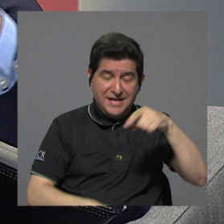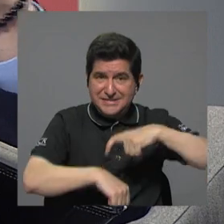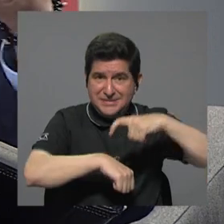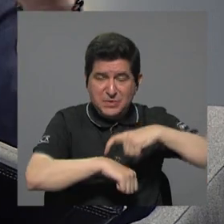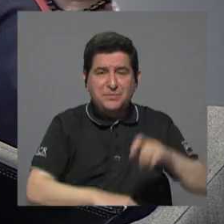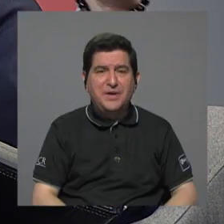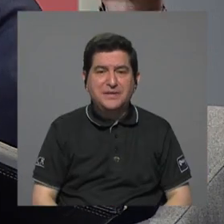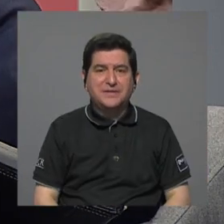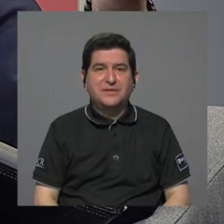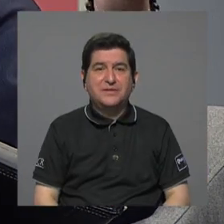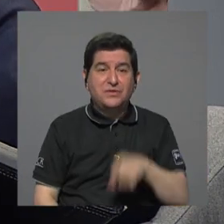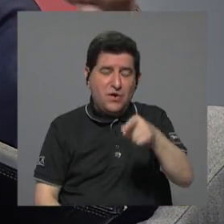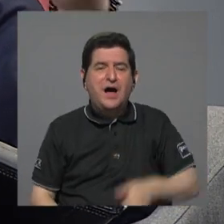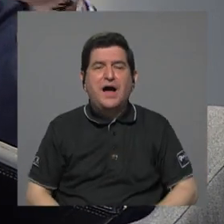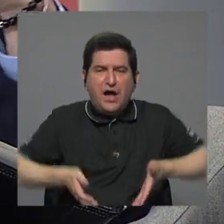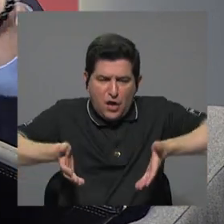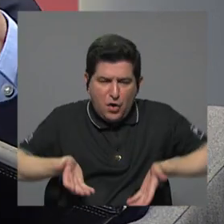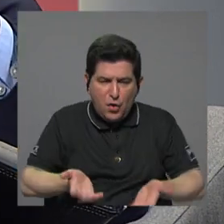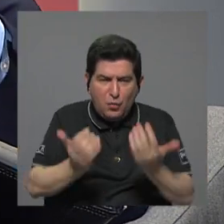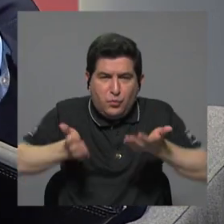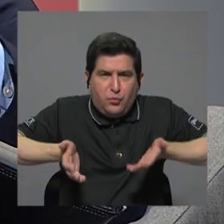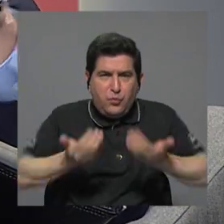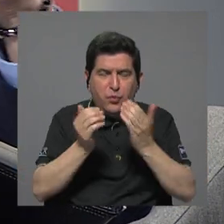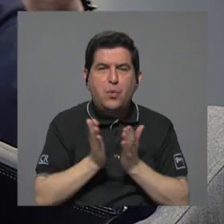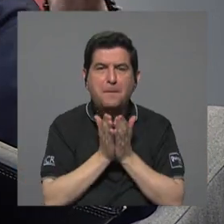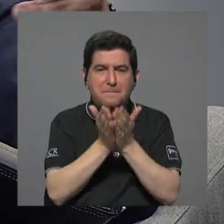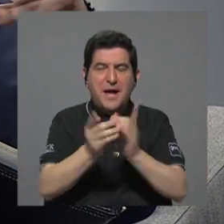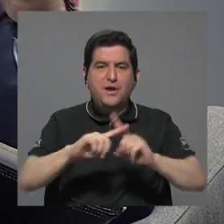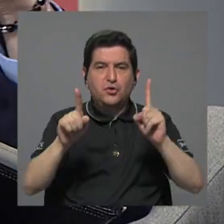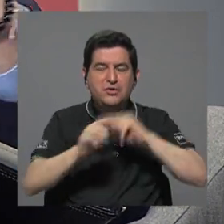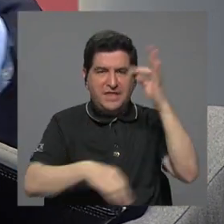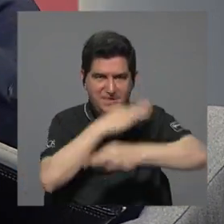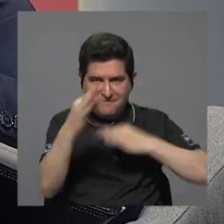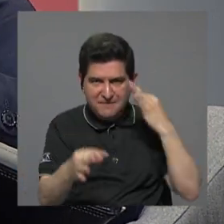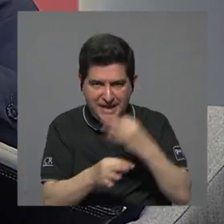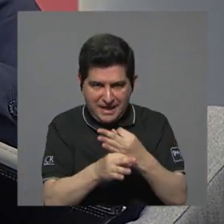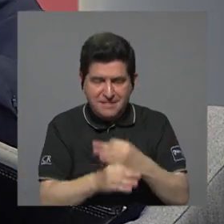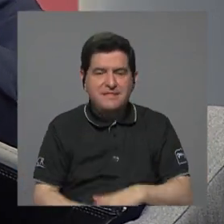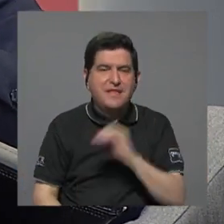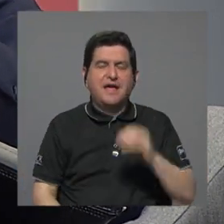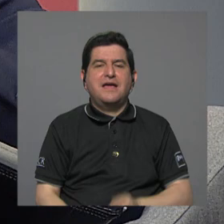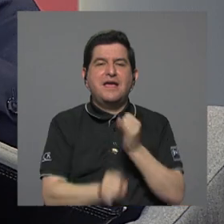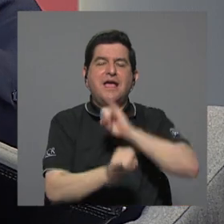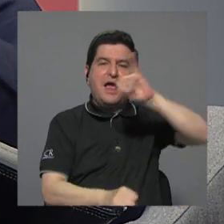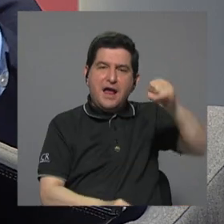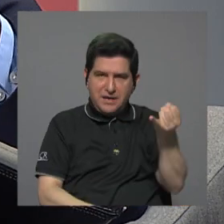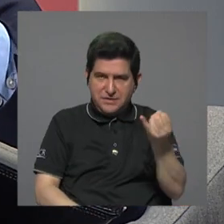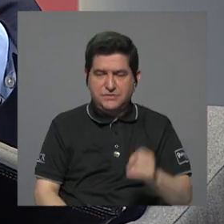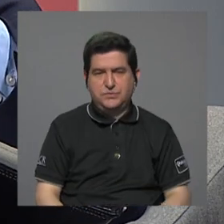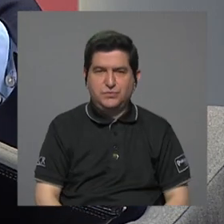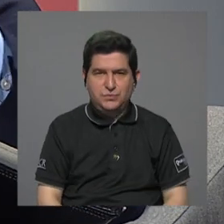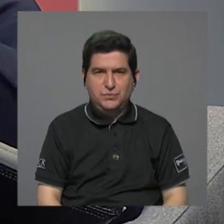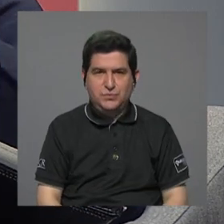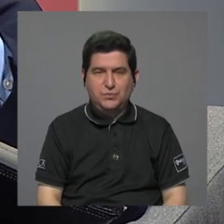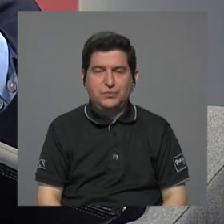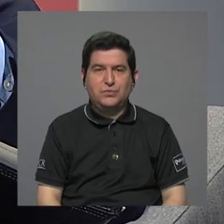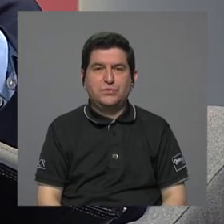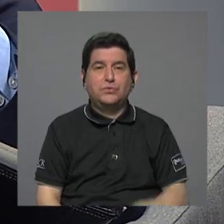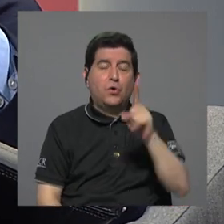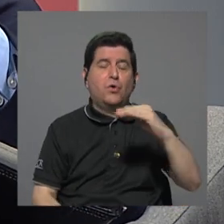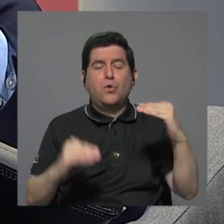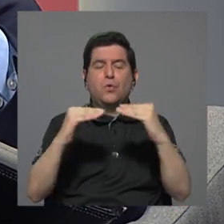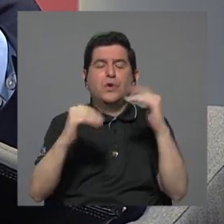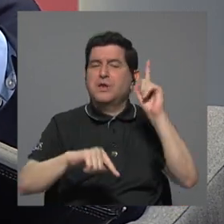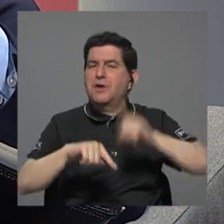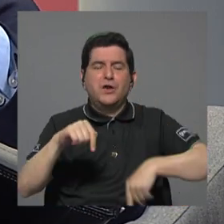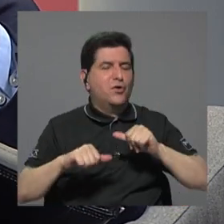del calado de los contenedores que había embargos de diferente calado y que Javdeba venía a llegar hasta un nivel que no